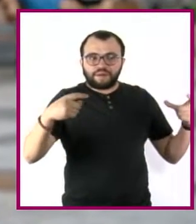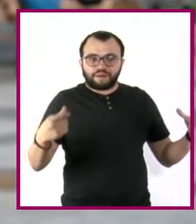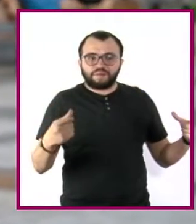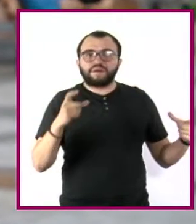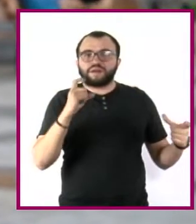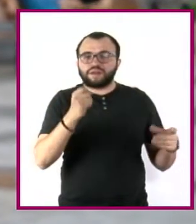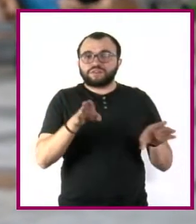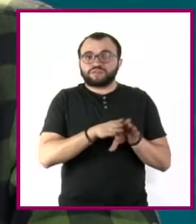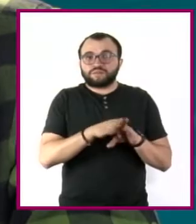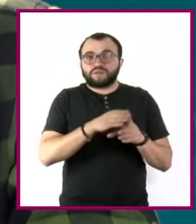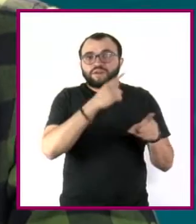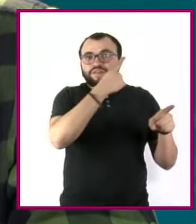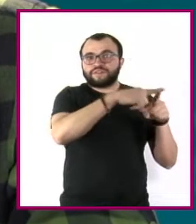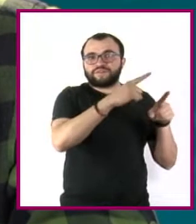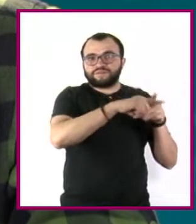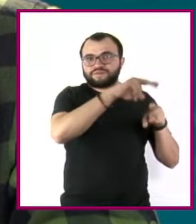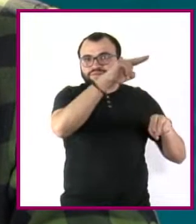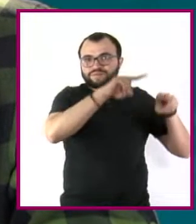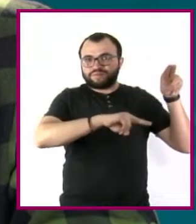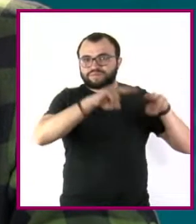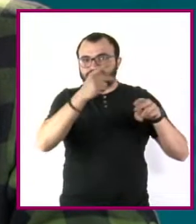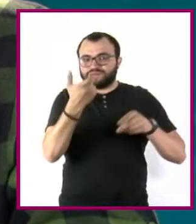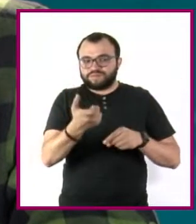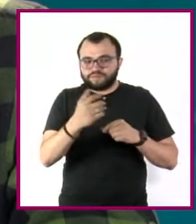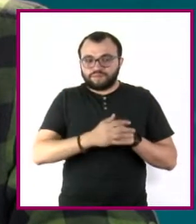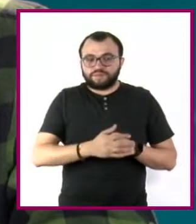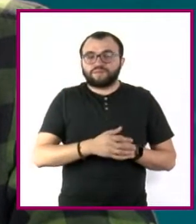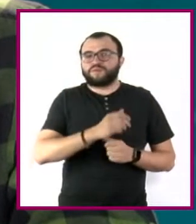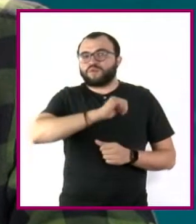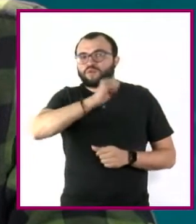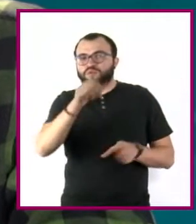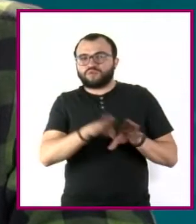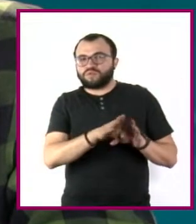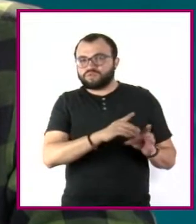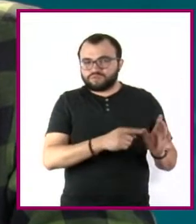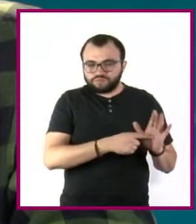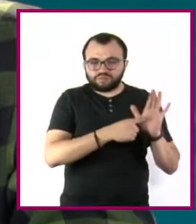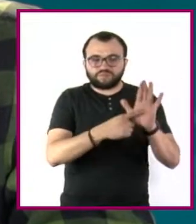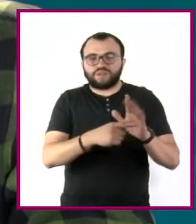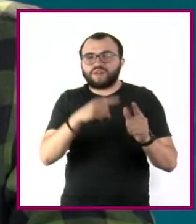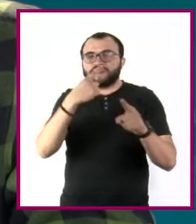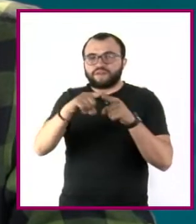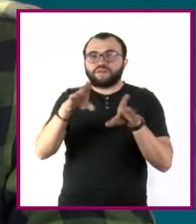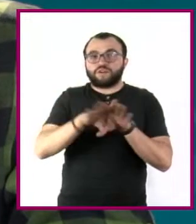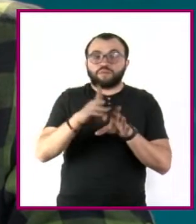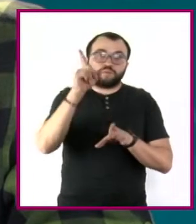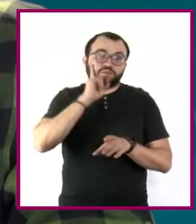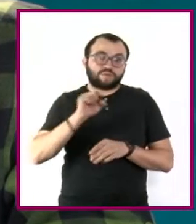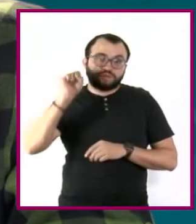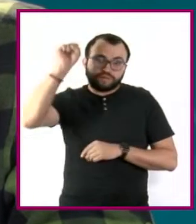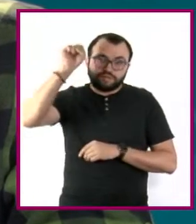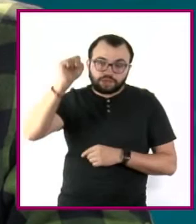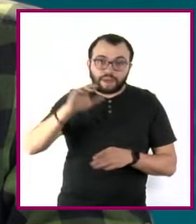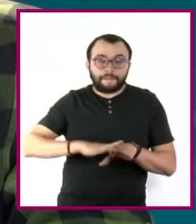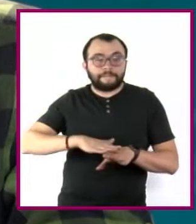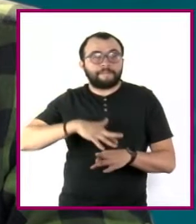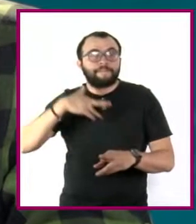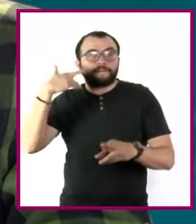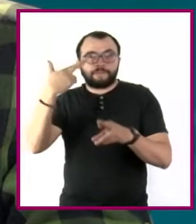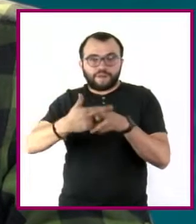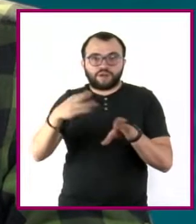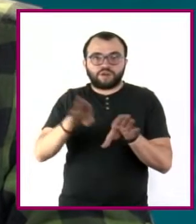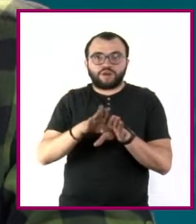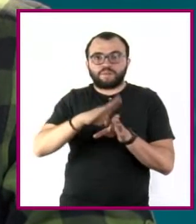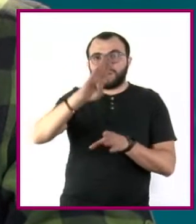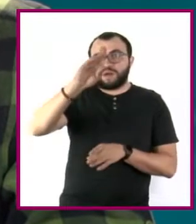la interseccionalidad. Entre otras representaciones de la interseccionalidad, el aporte feminista y con mayor énfasis las explicaciones desde el